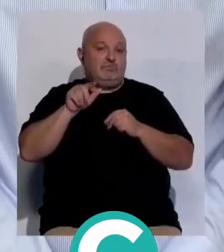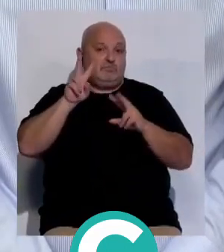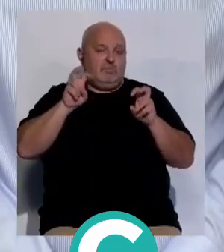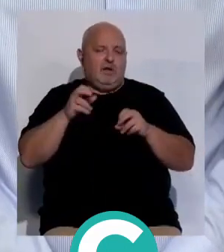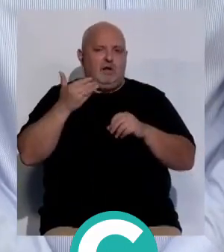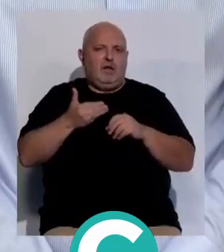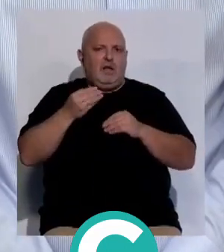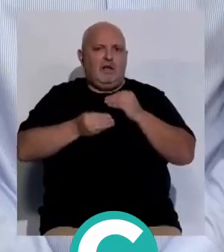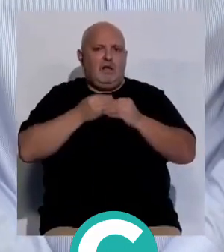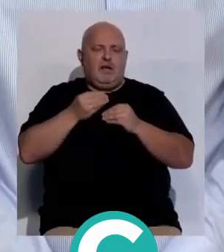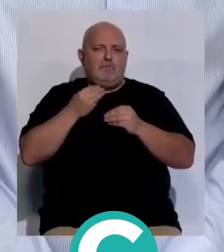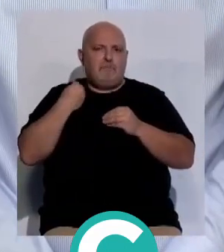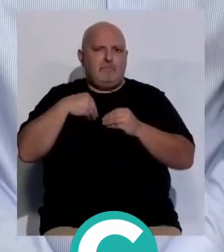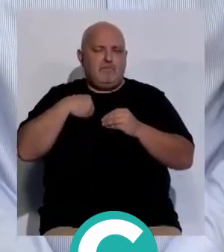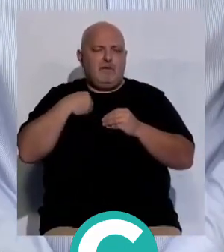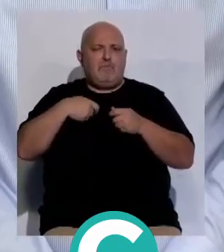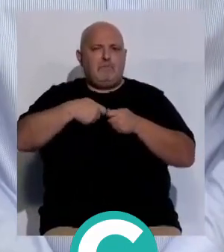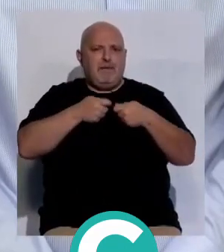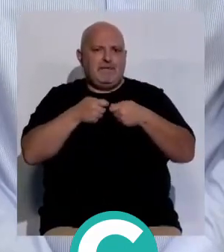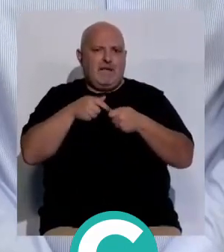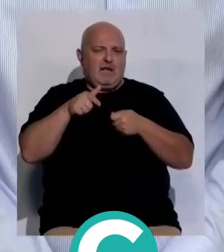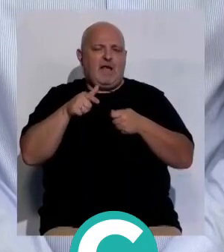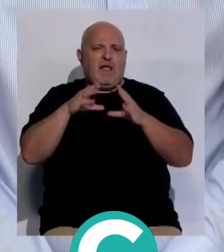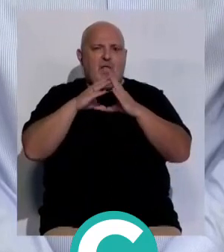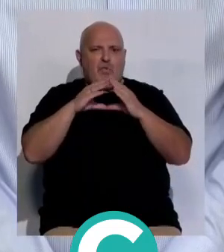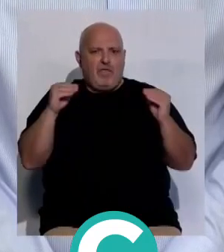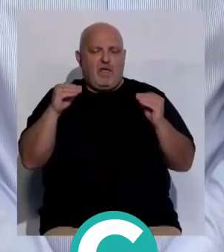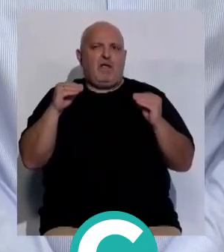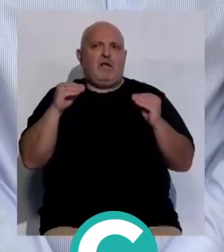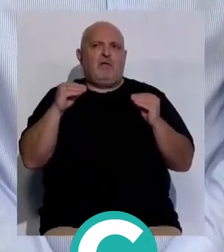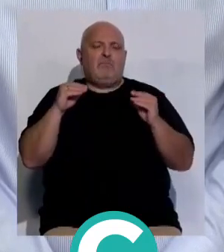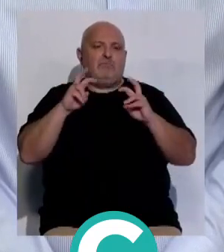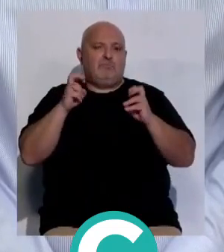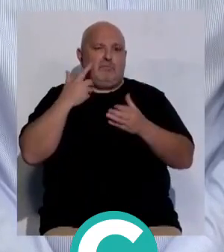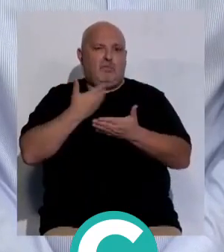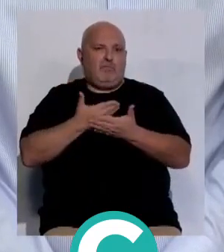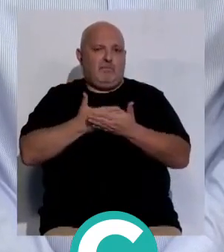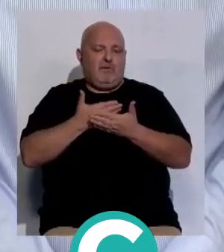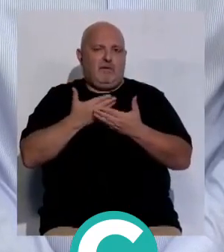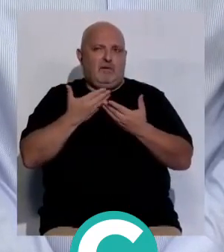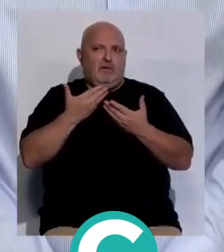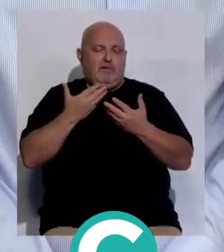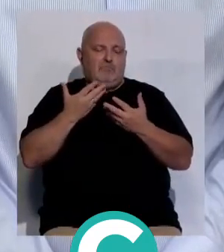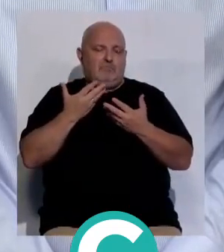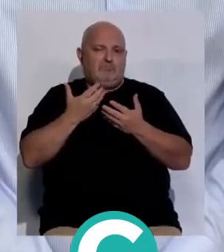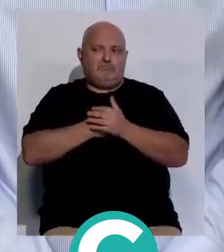la importancia de las mismas, de las peñas en Andalucía, como podéis comprobar, es un